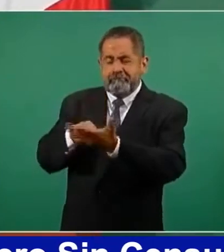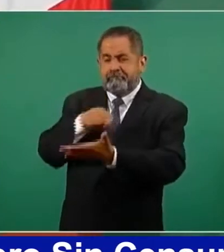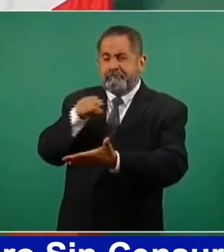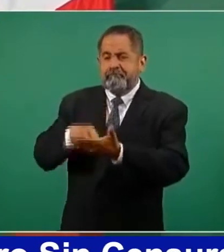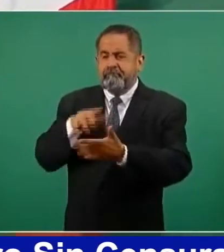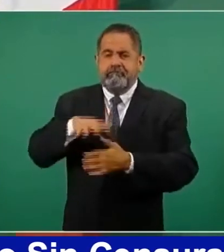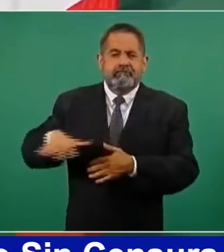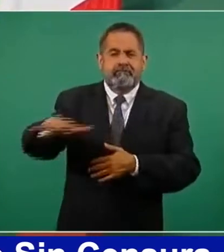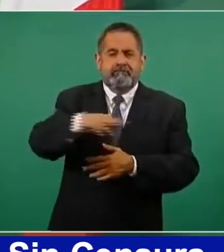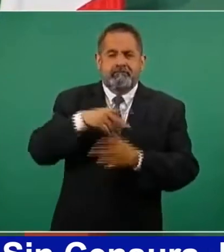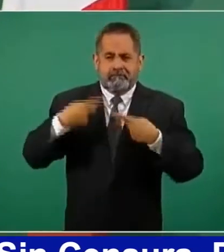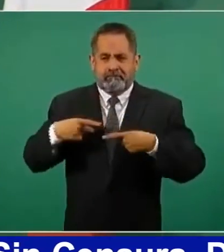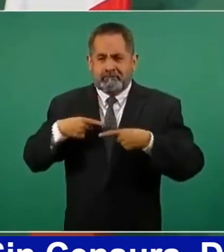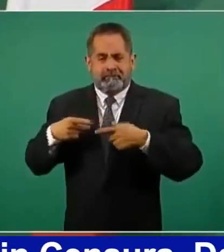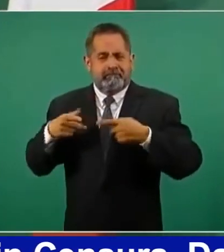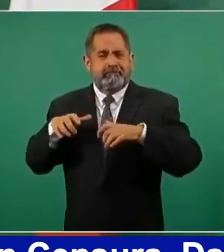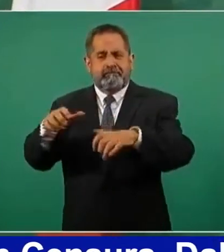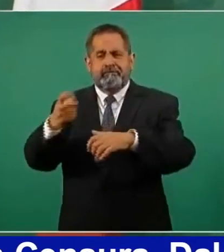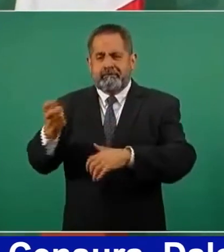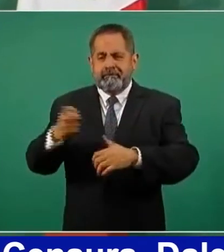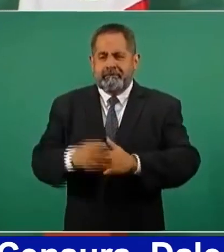interés del pueblo, del interés de la nación.